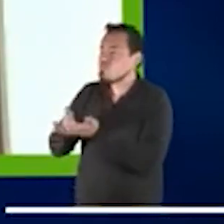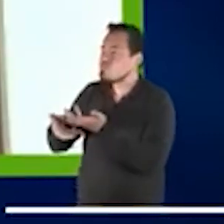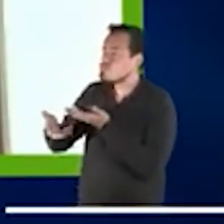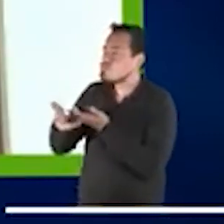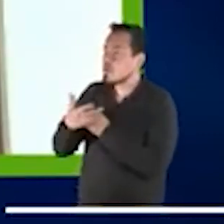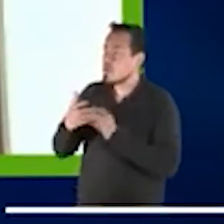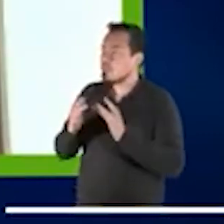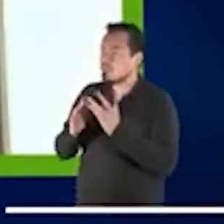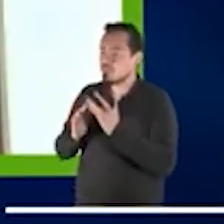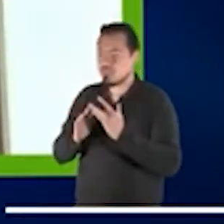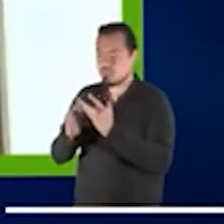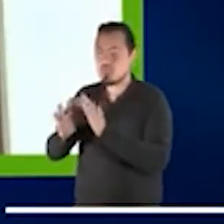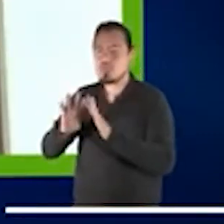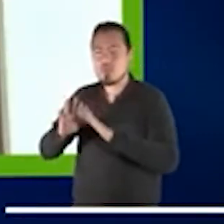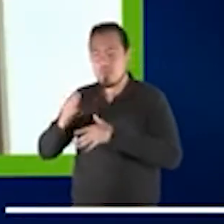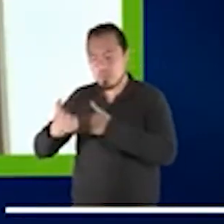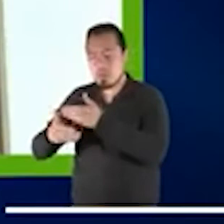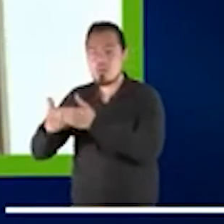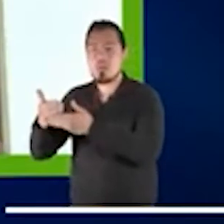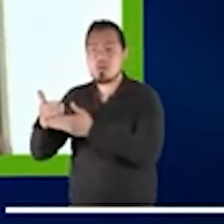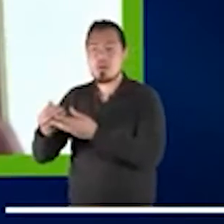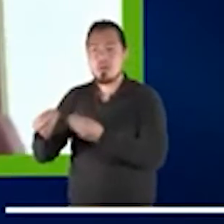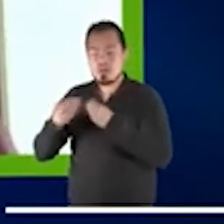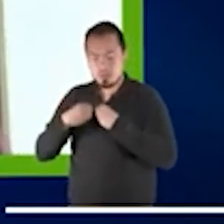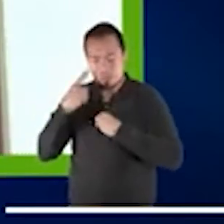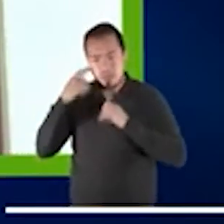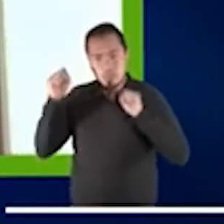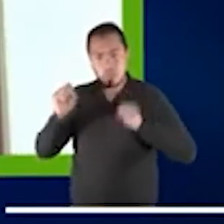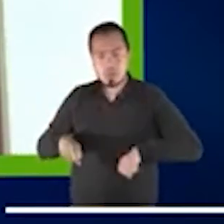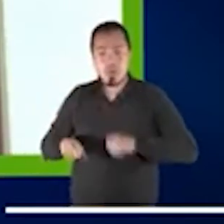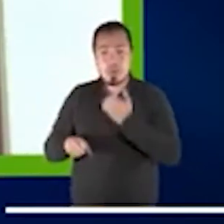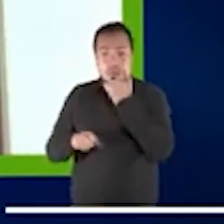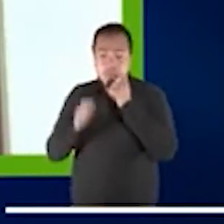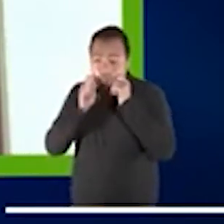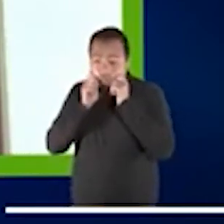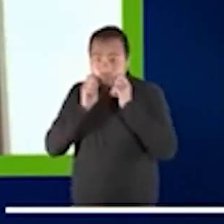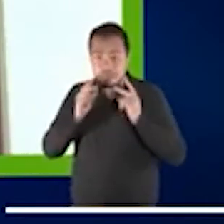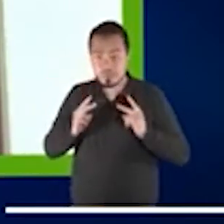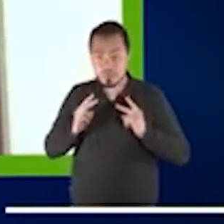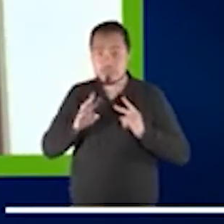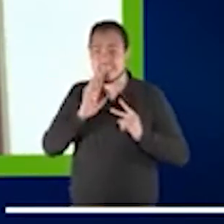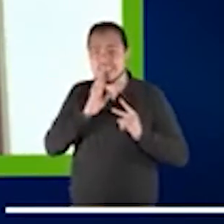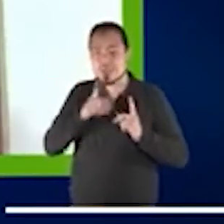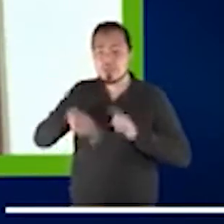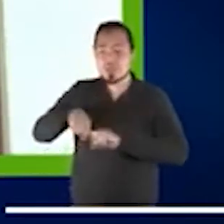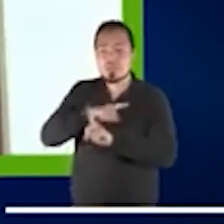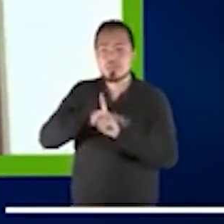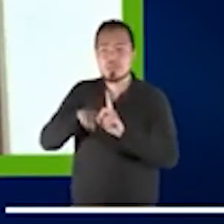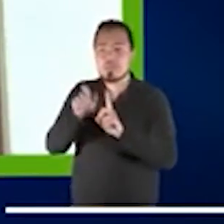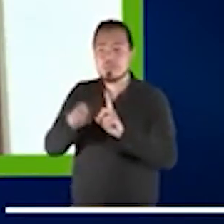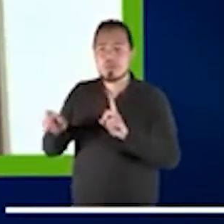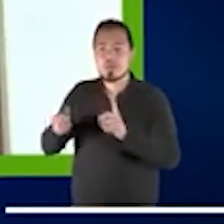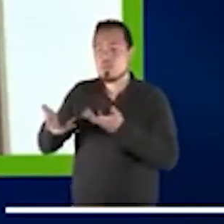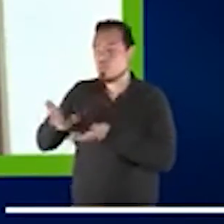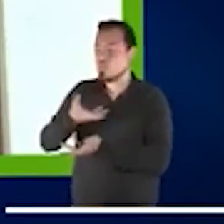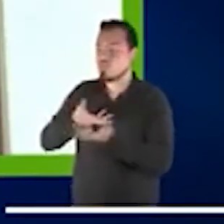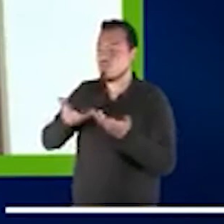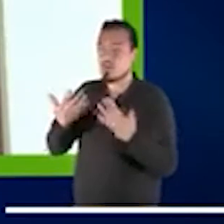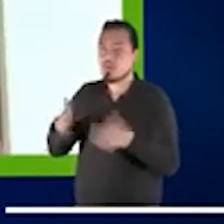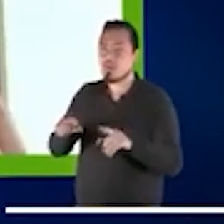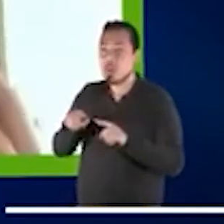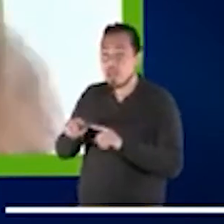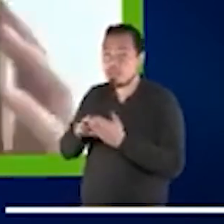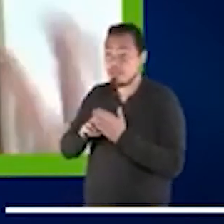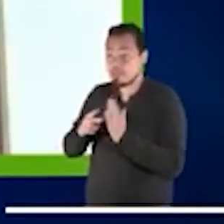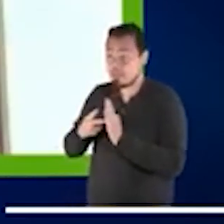El hecho que el facilitador, el mediator, no podía estar físicamente con las personas significaba que antes tenía que preparar